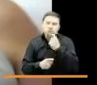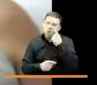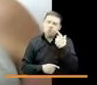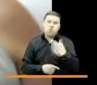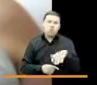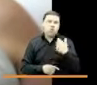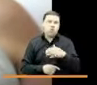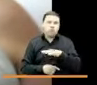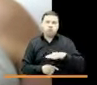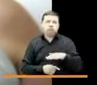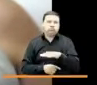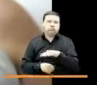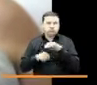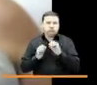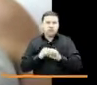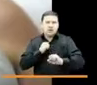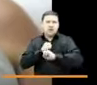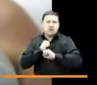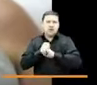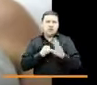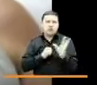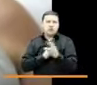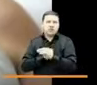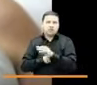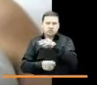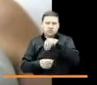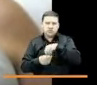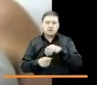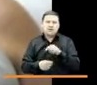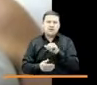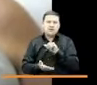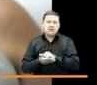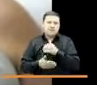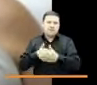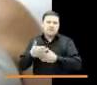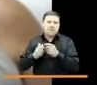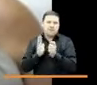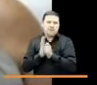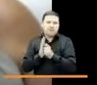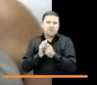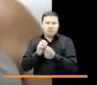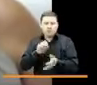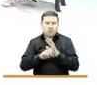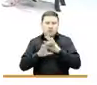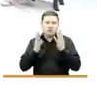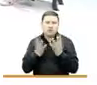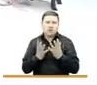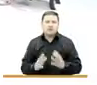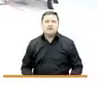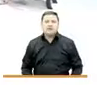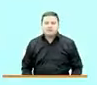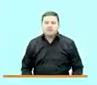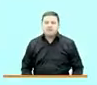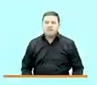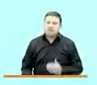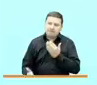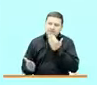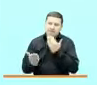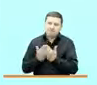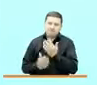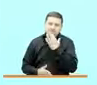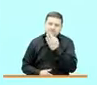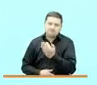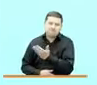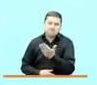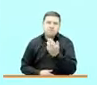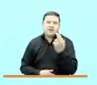haberlos podido apoyar de todas las maneras en esta pandemia mundial. Ya, y gracias a ti, de verdad que